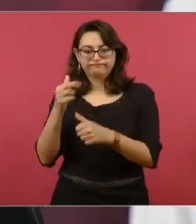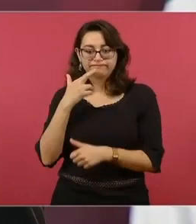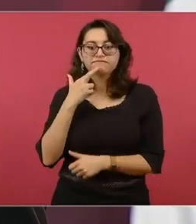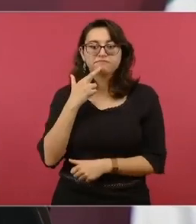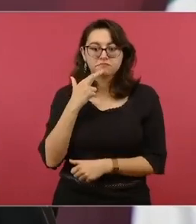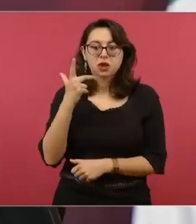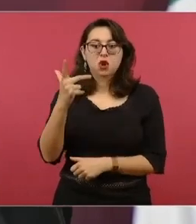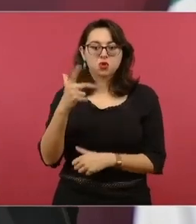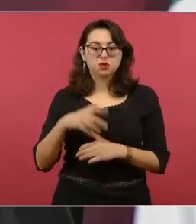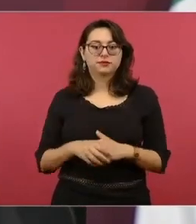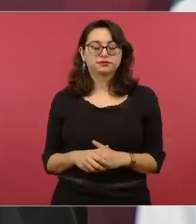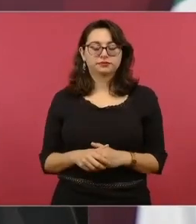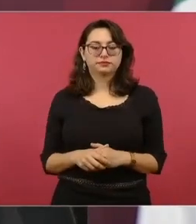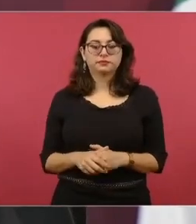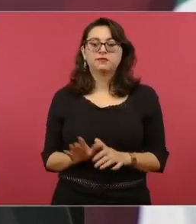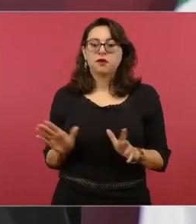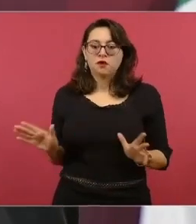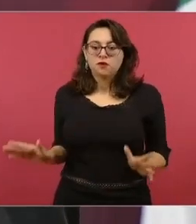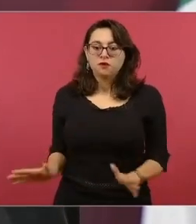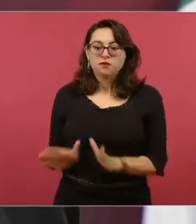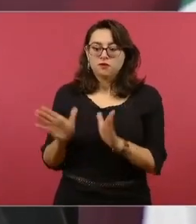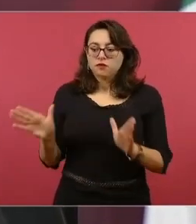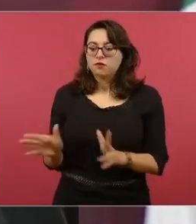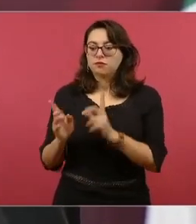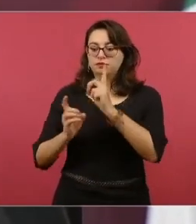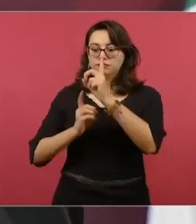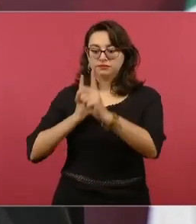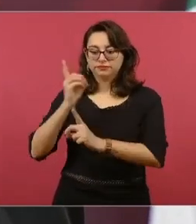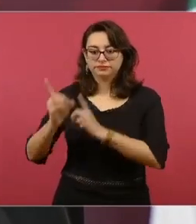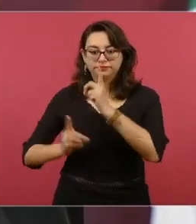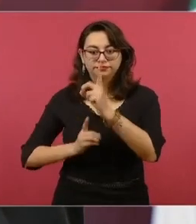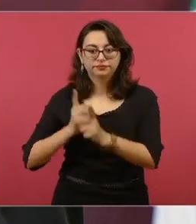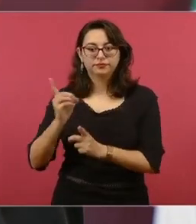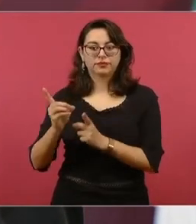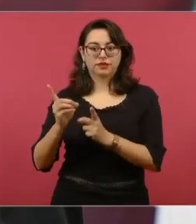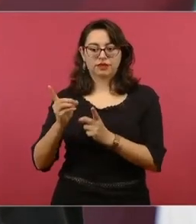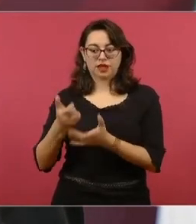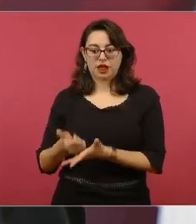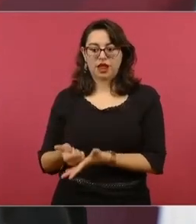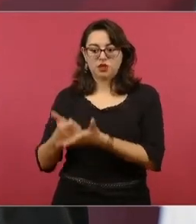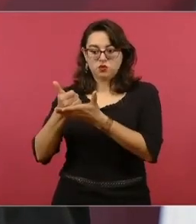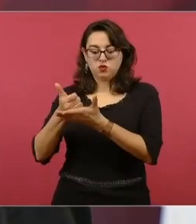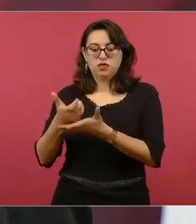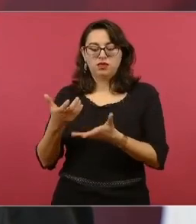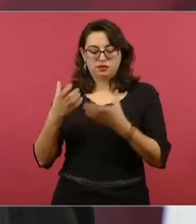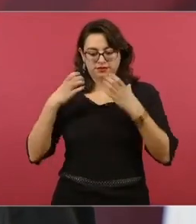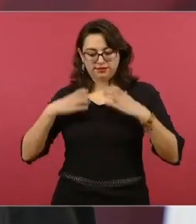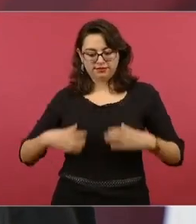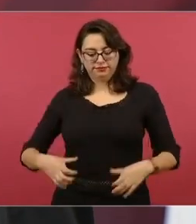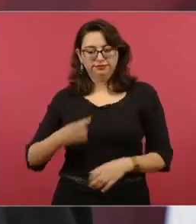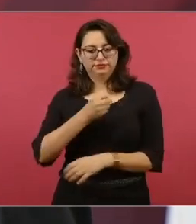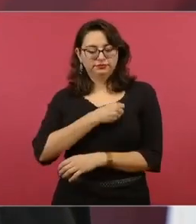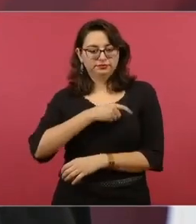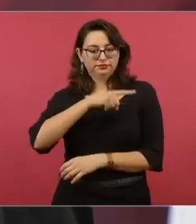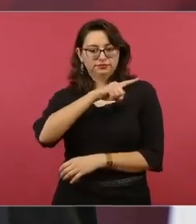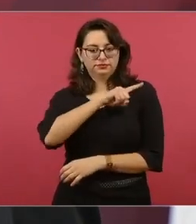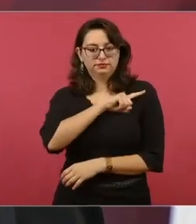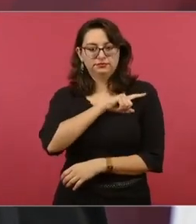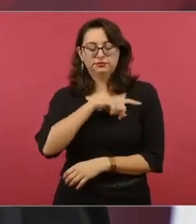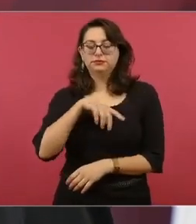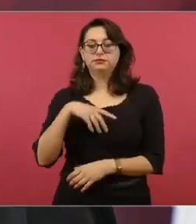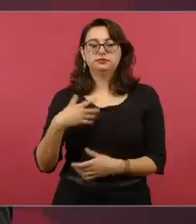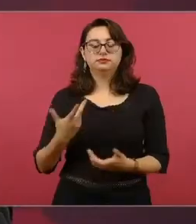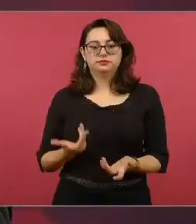deporte, que es medicina preventiva. Te ayuda mucho